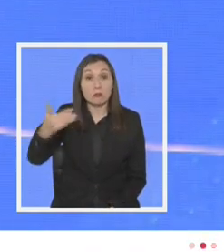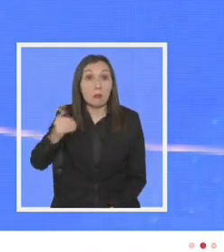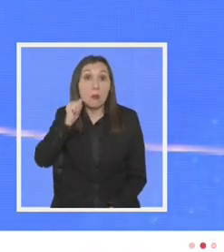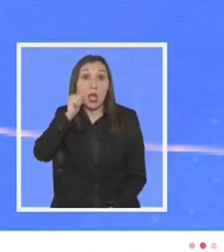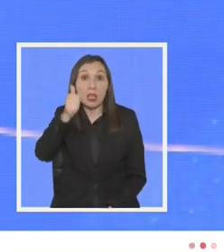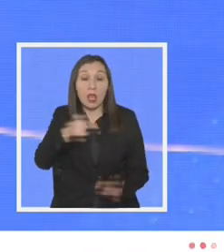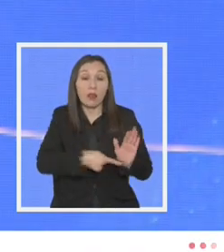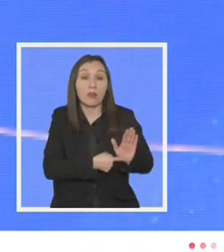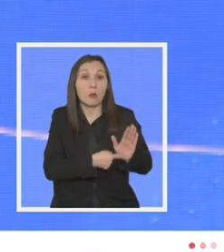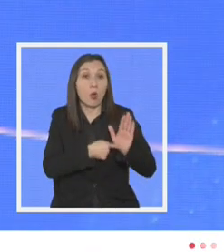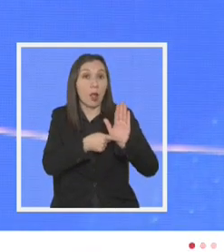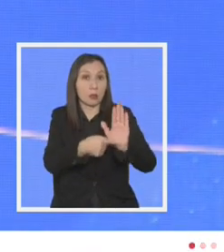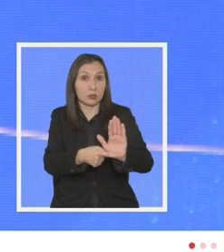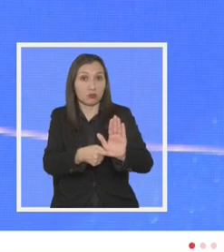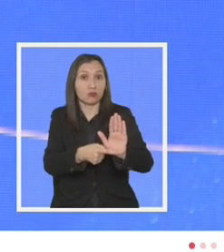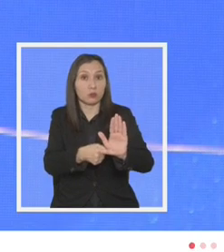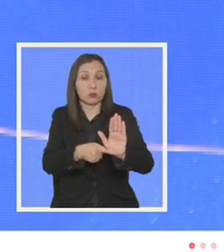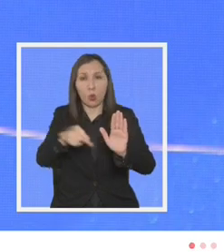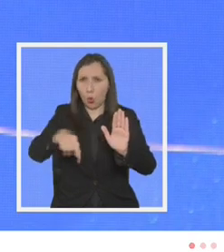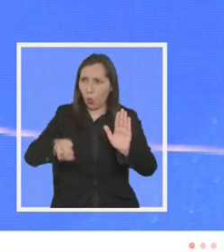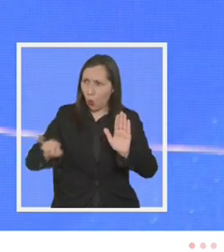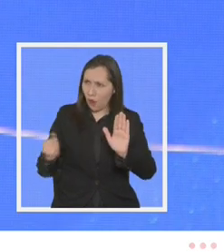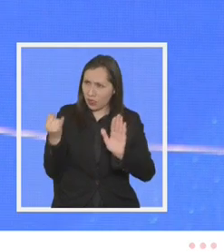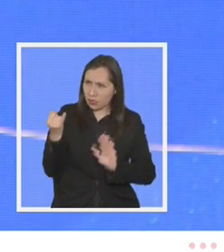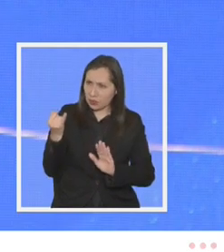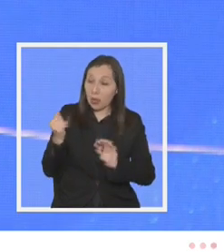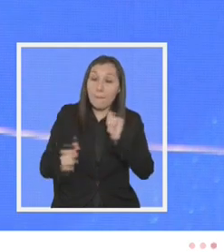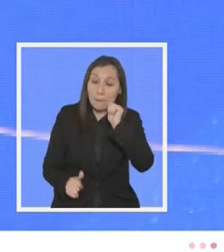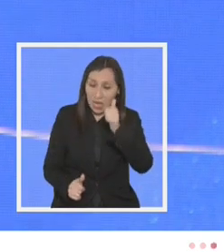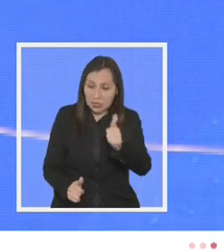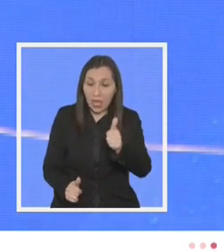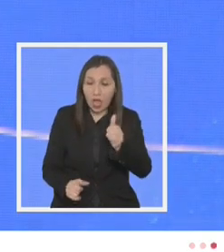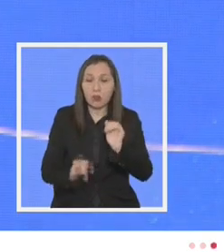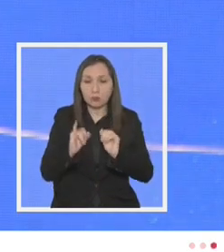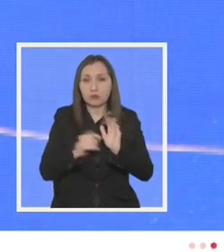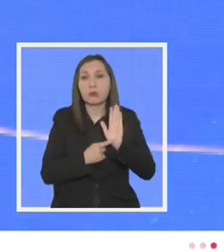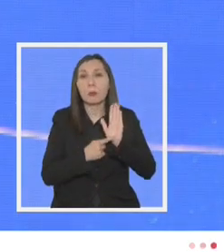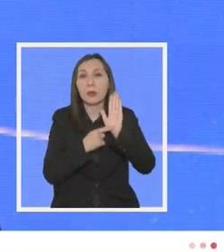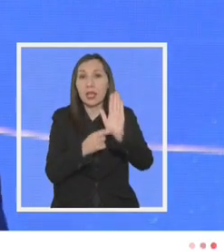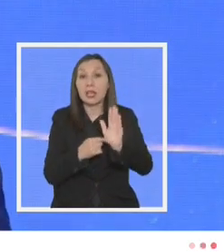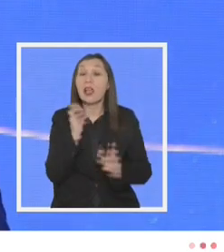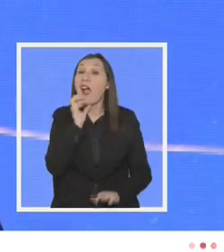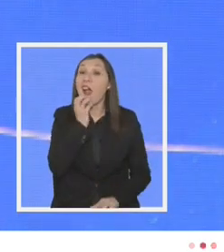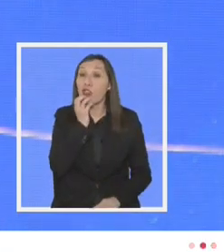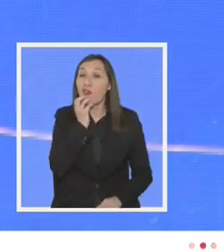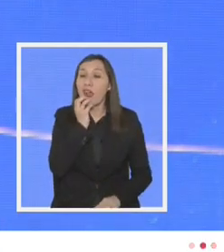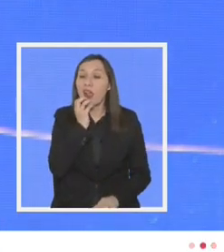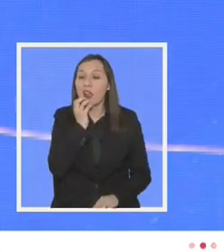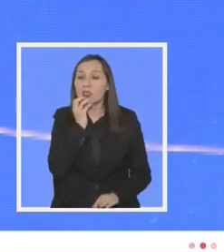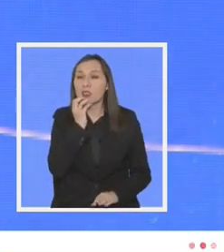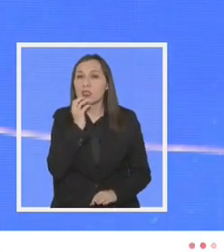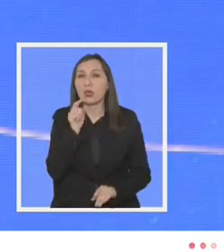presentar hoy día jueves mañana vamos a presentar en Antofagasta